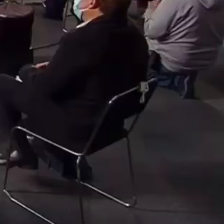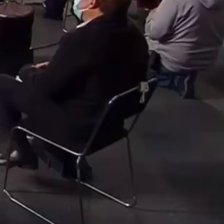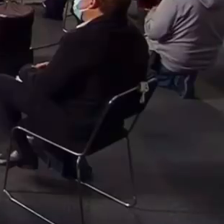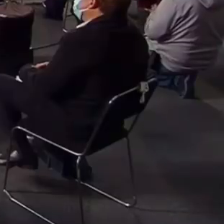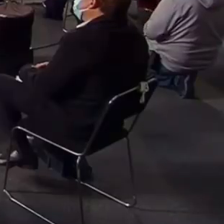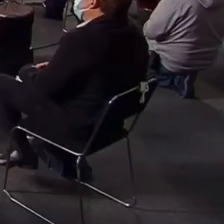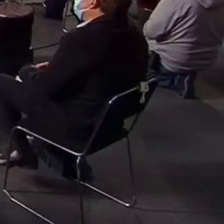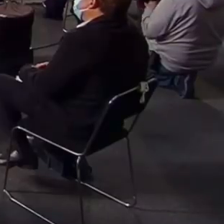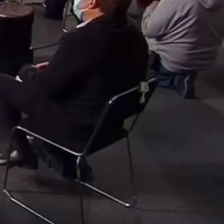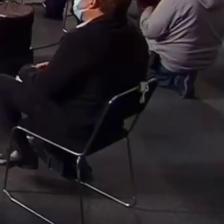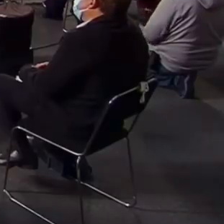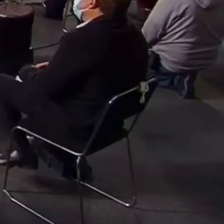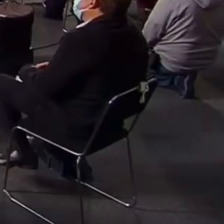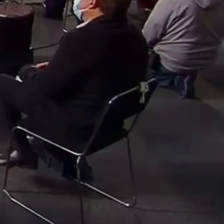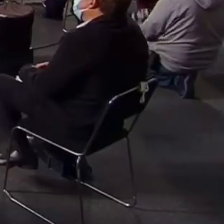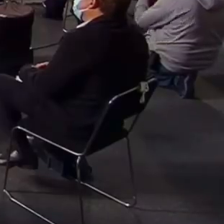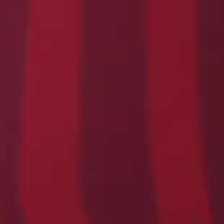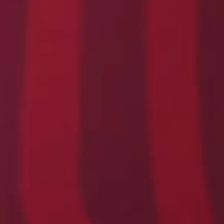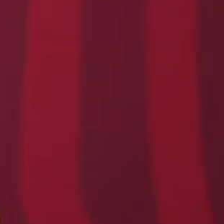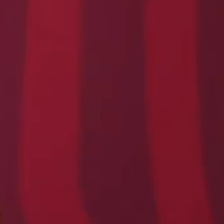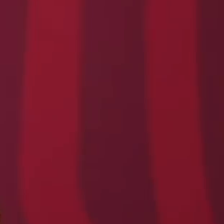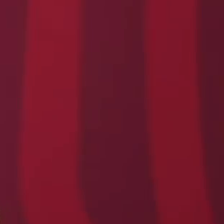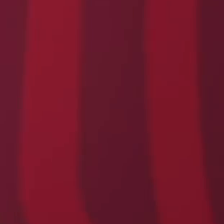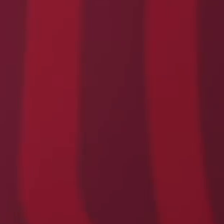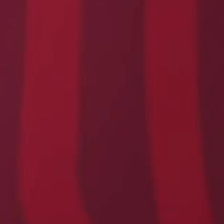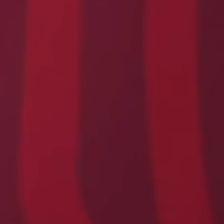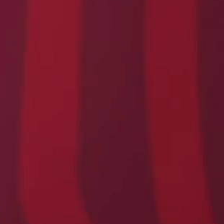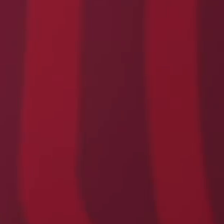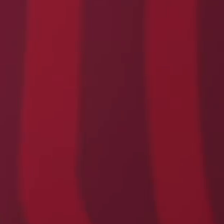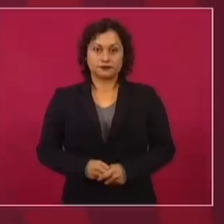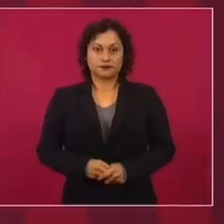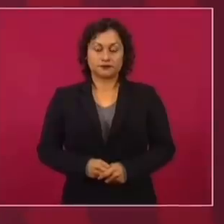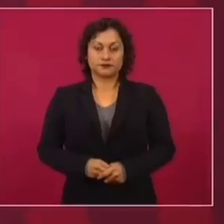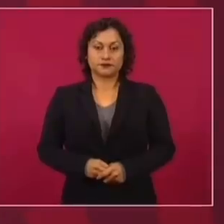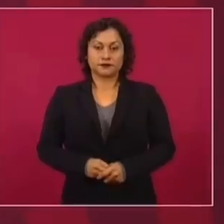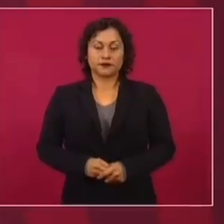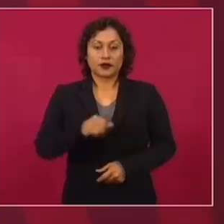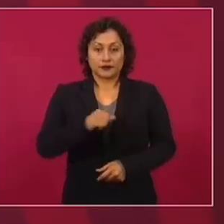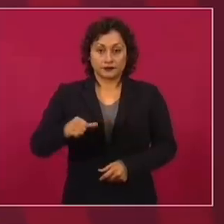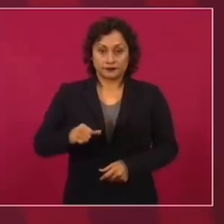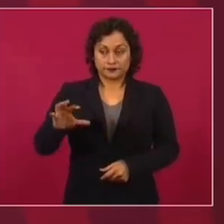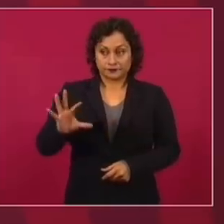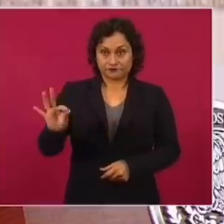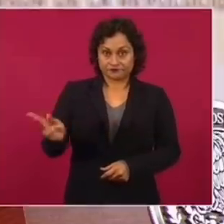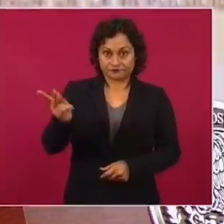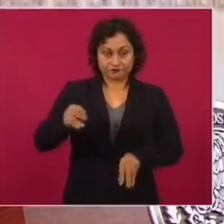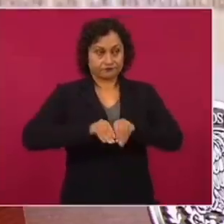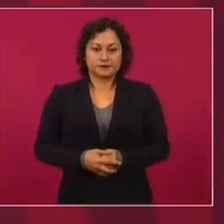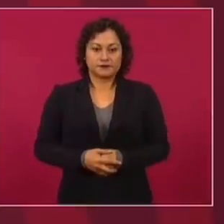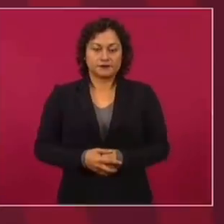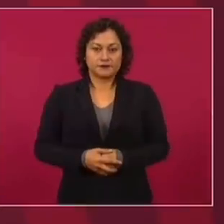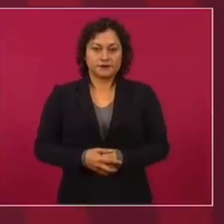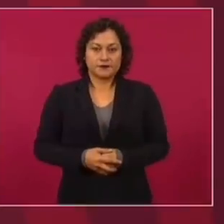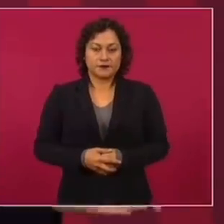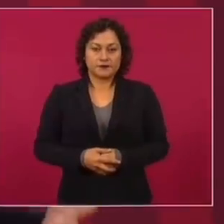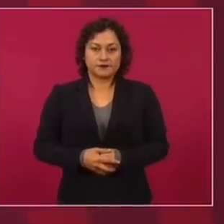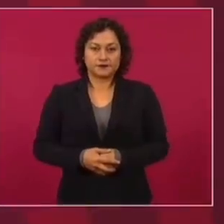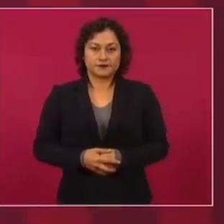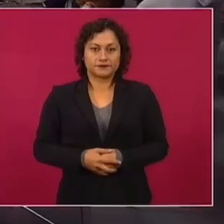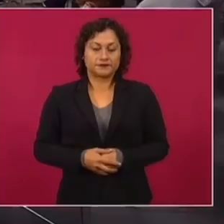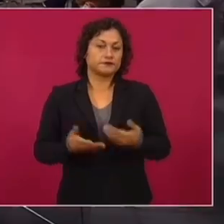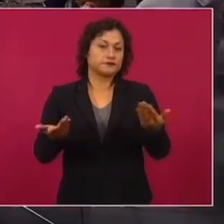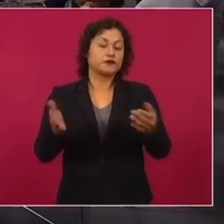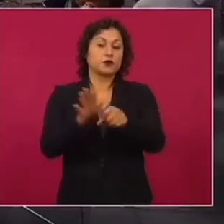declaró la alcaldesa, vi a los conservadores cuestionando lo que dijo. También así, todos. Porque